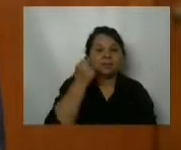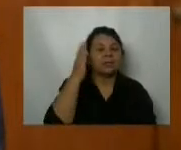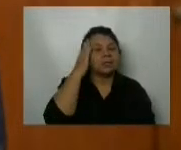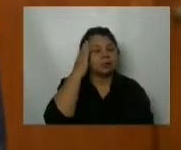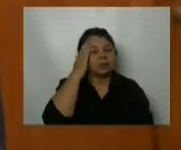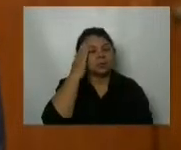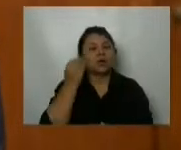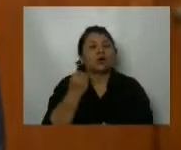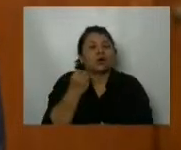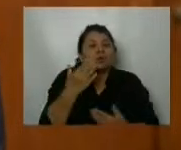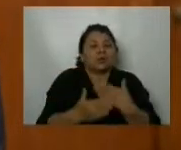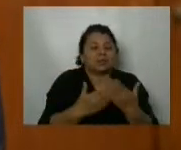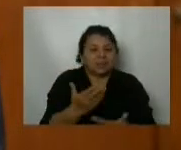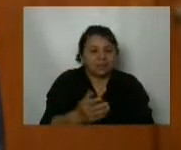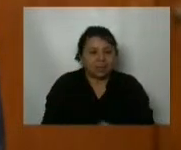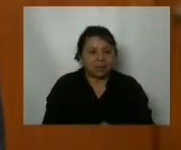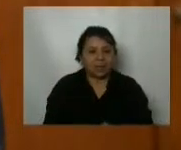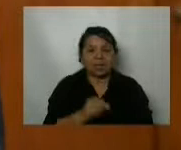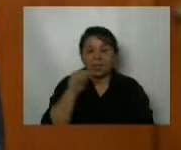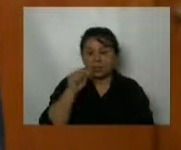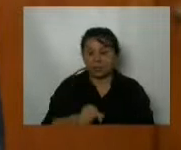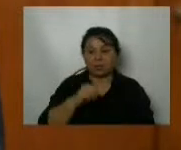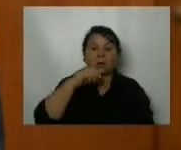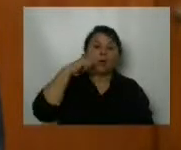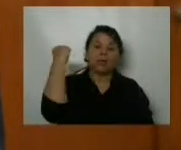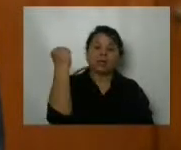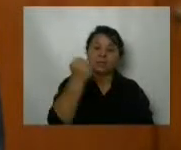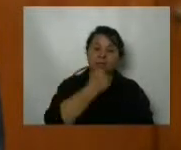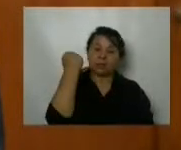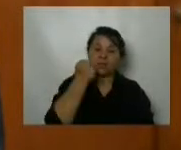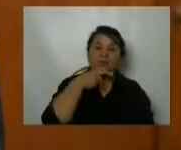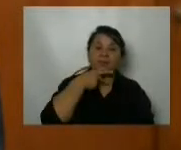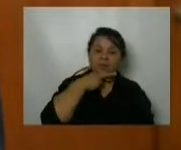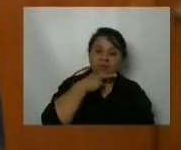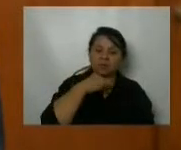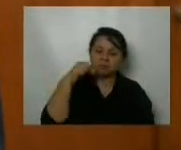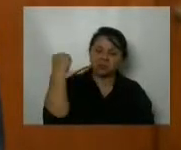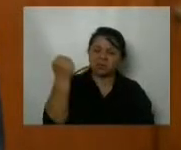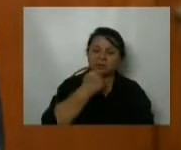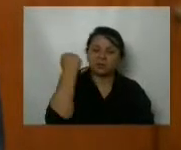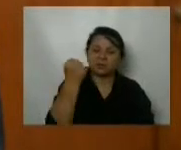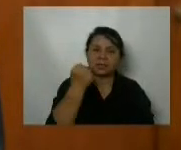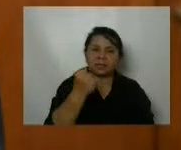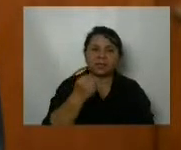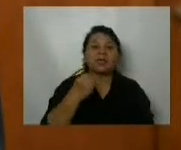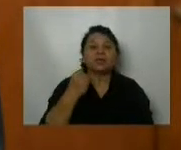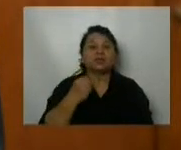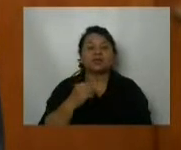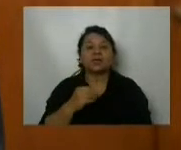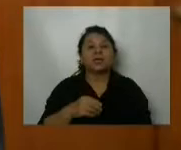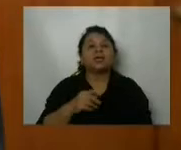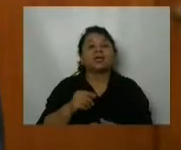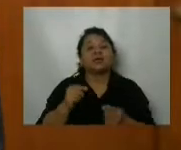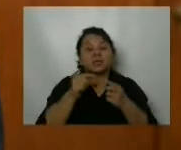A ver, Daniel, yo no quiero entrar en polémica por esto, pero yo te lo vengo diciendo hace tiempo